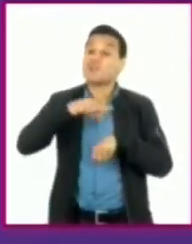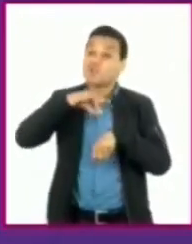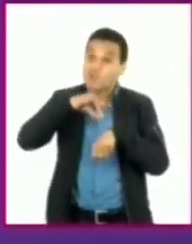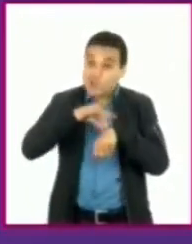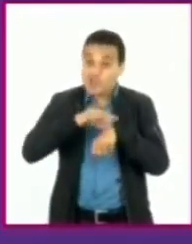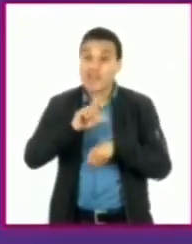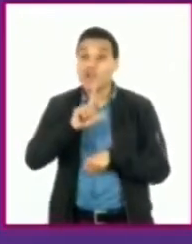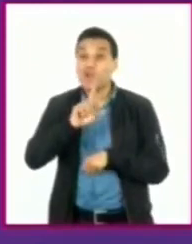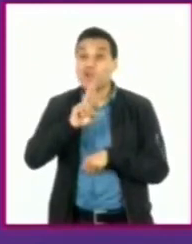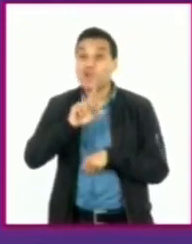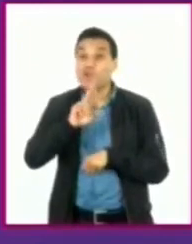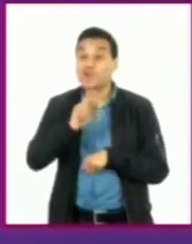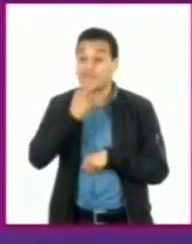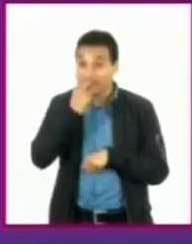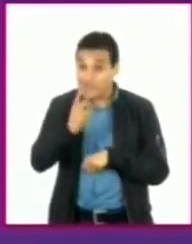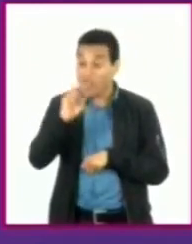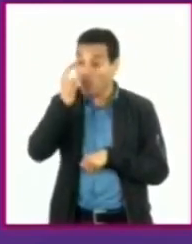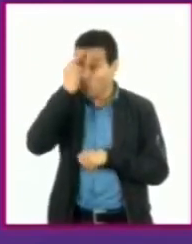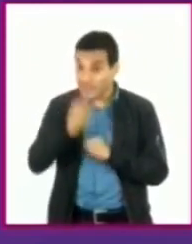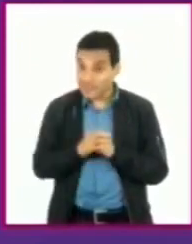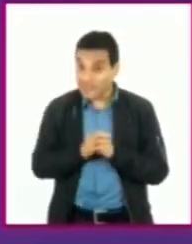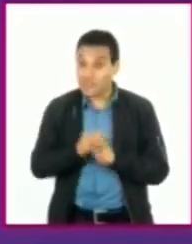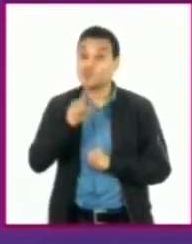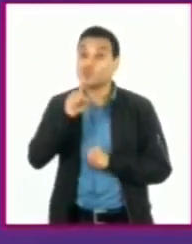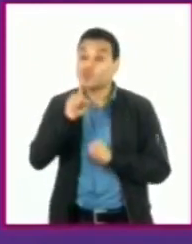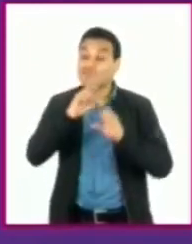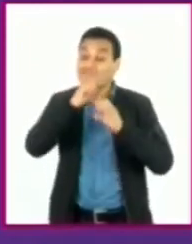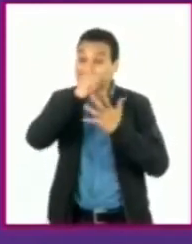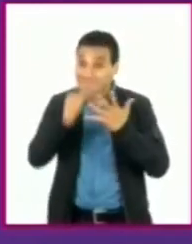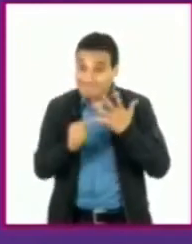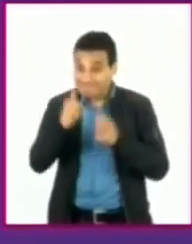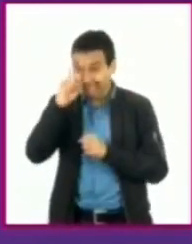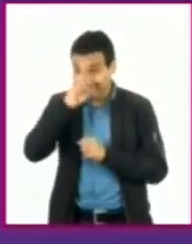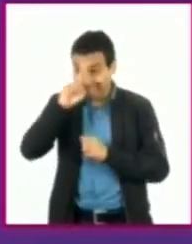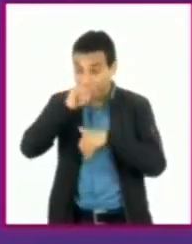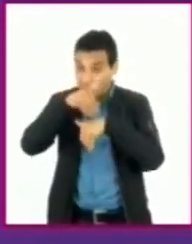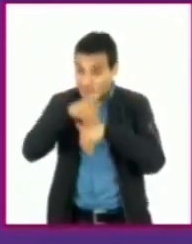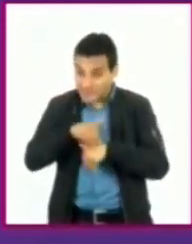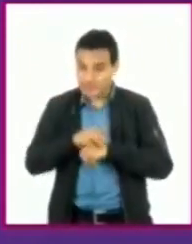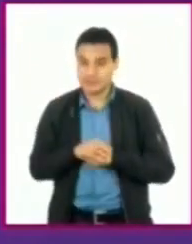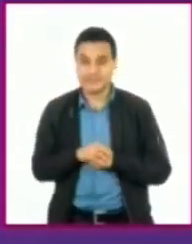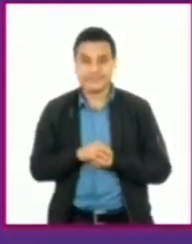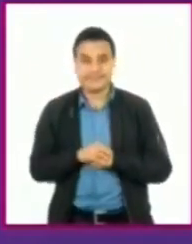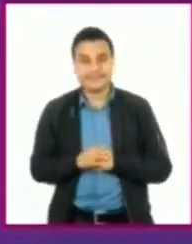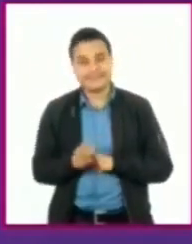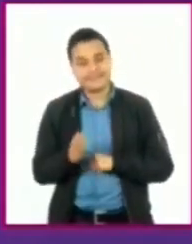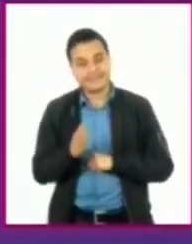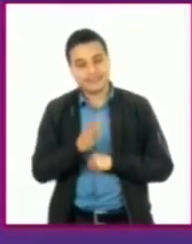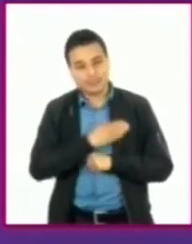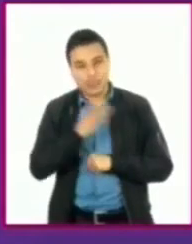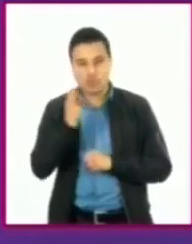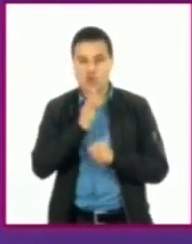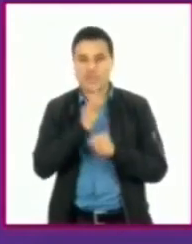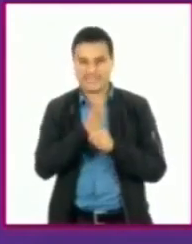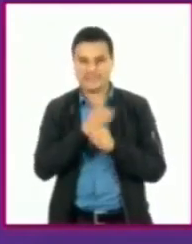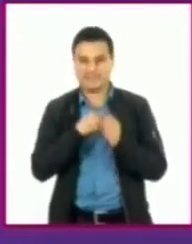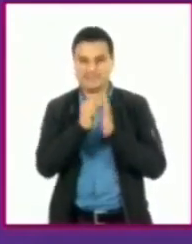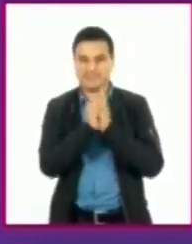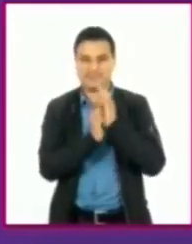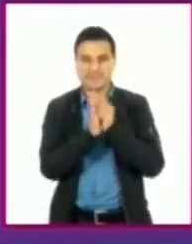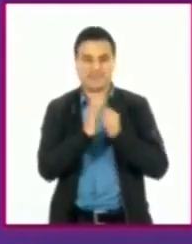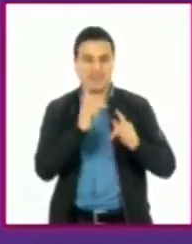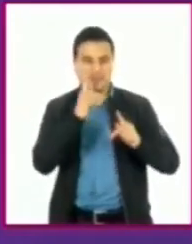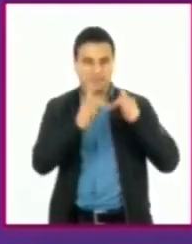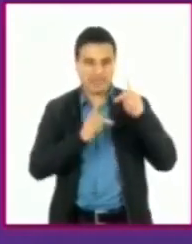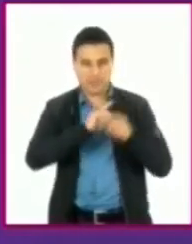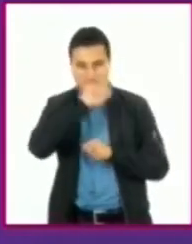Lulu. Debes tomar las precauciones pertinentes para no lastimarte. Bueno, de momento te presto mis guantes. Y después del